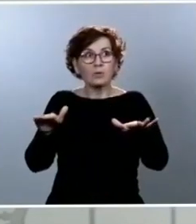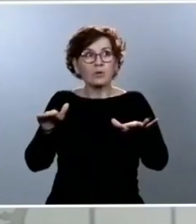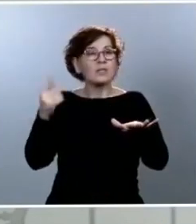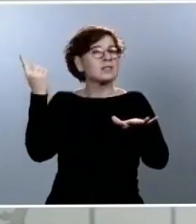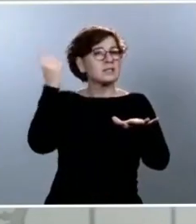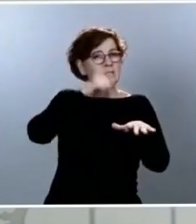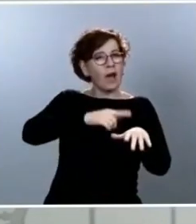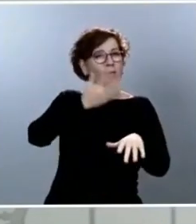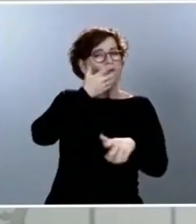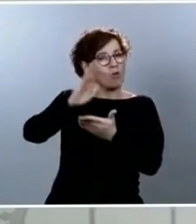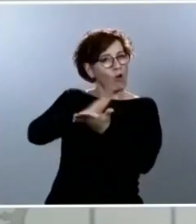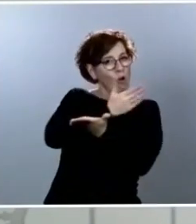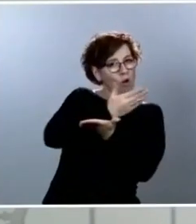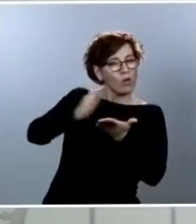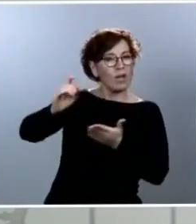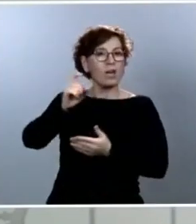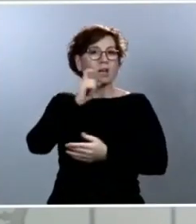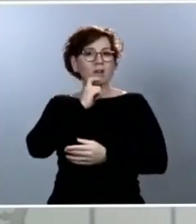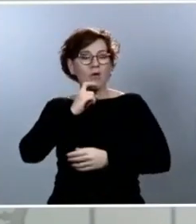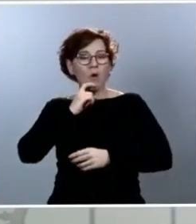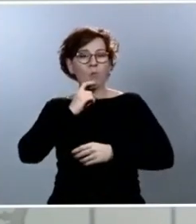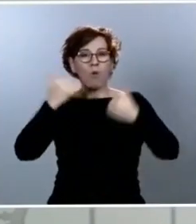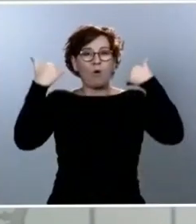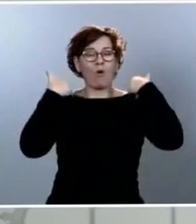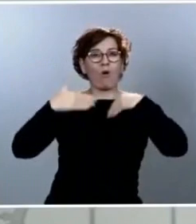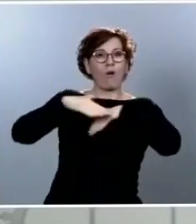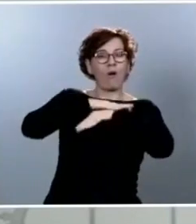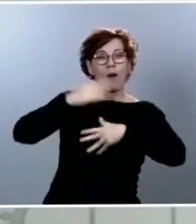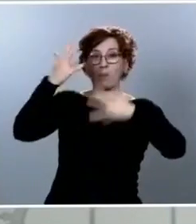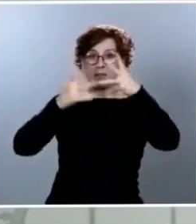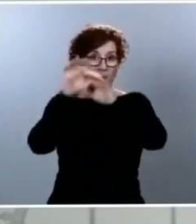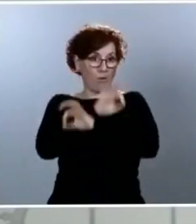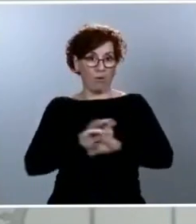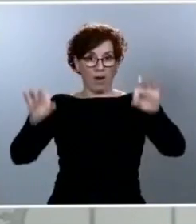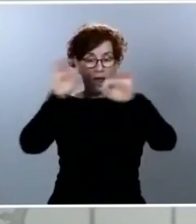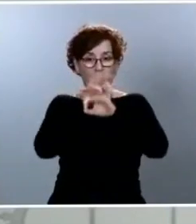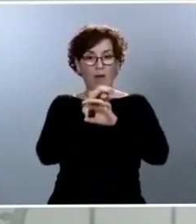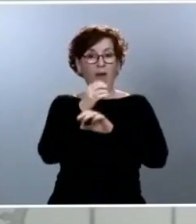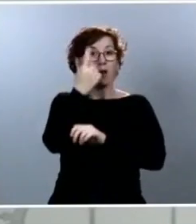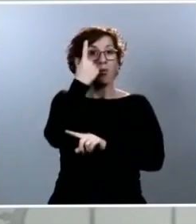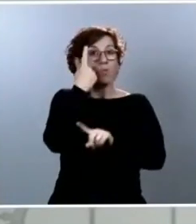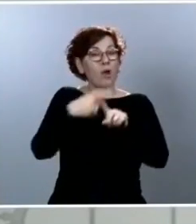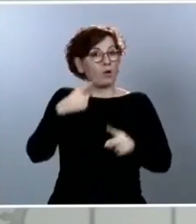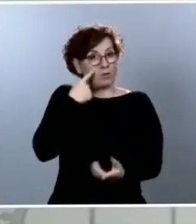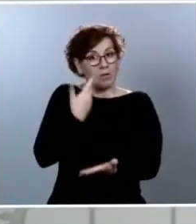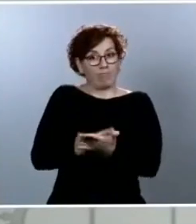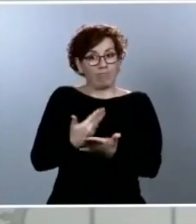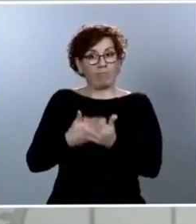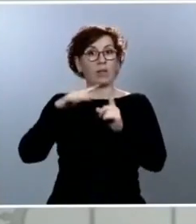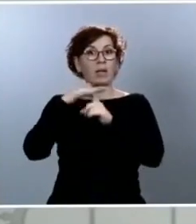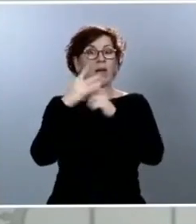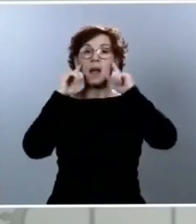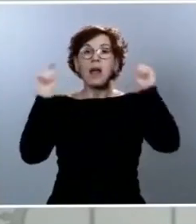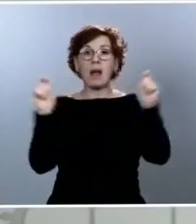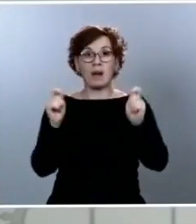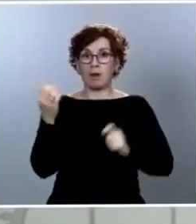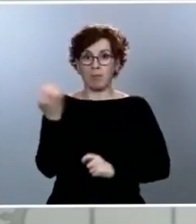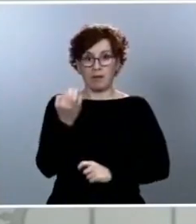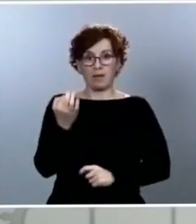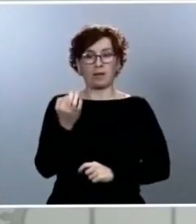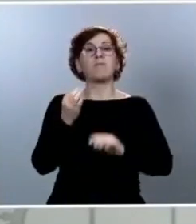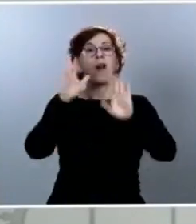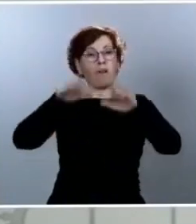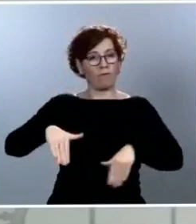consecuencia, si algo ha demostrado el estado de alarma, es que precisamente ha sido eficaz, porque hemos logrado coordinar, aunar,